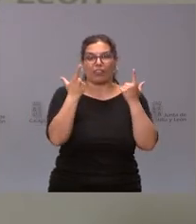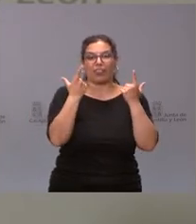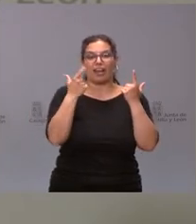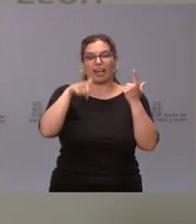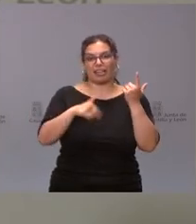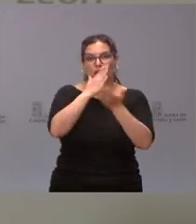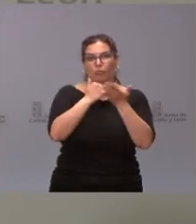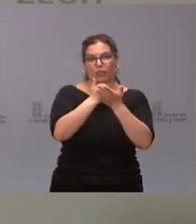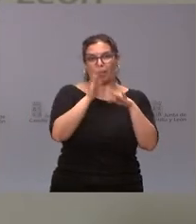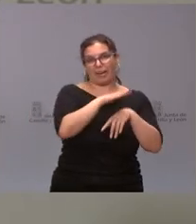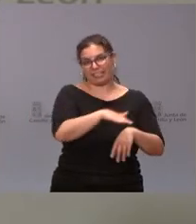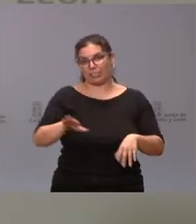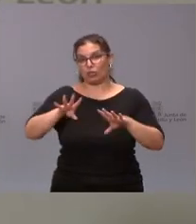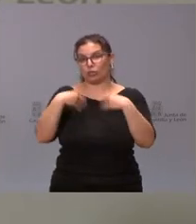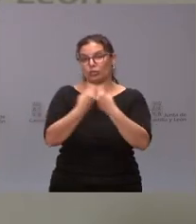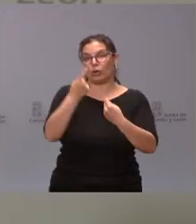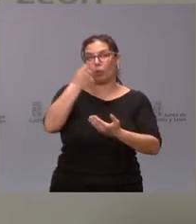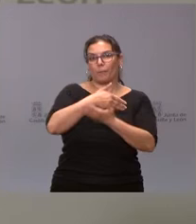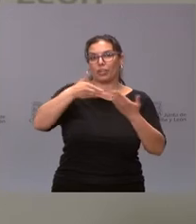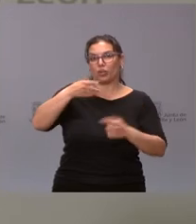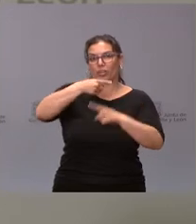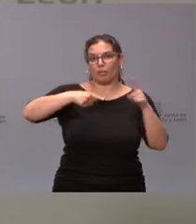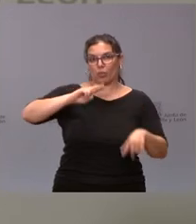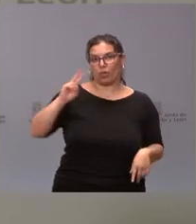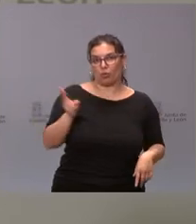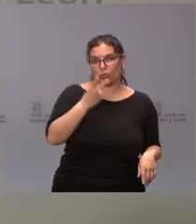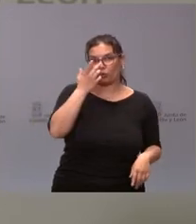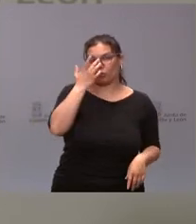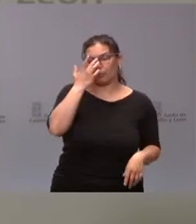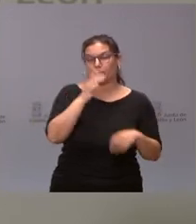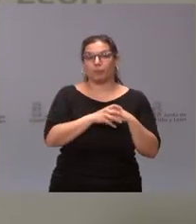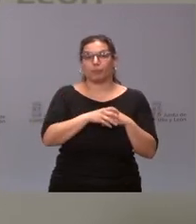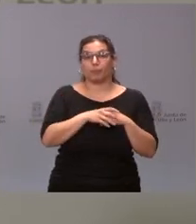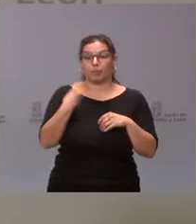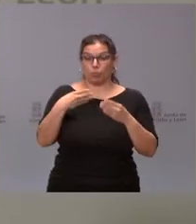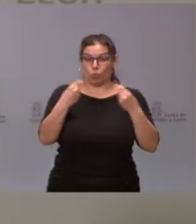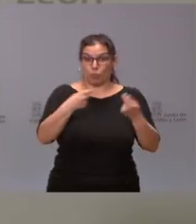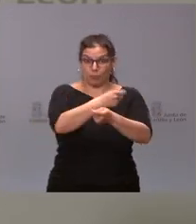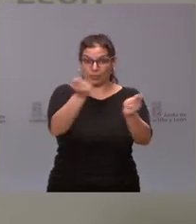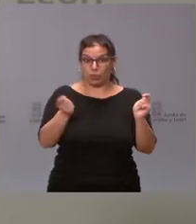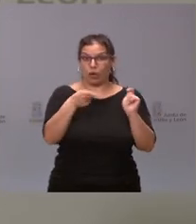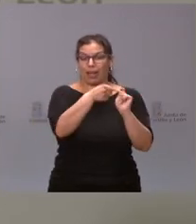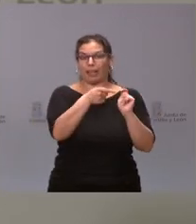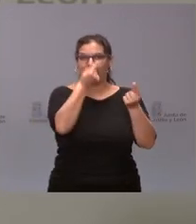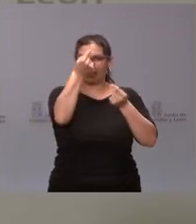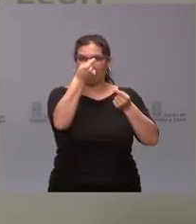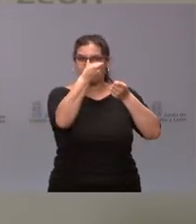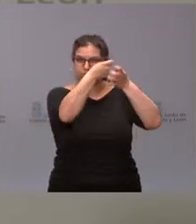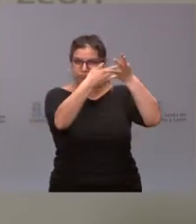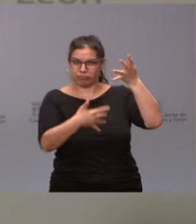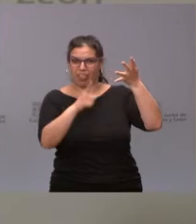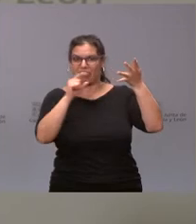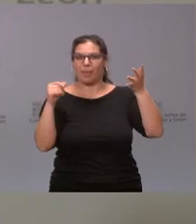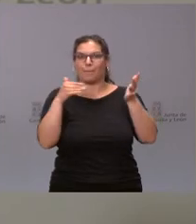comunidad por un importe de millón y medio de euros. Tienen ustedes en la documentación el desglose de estas 100.000